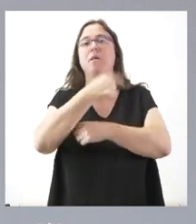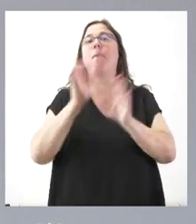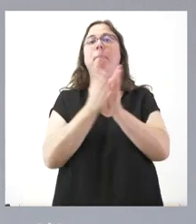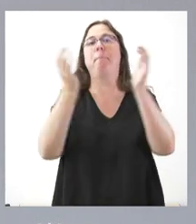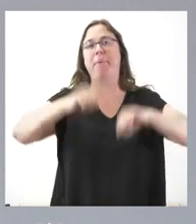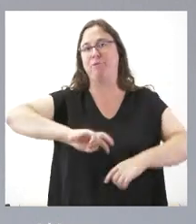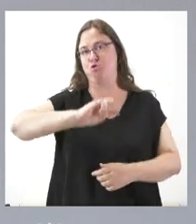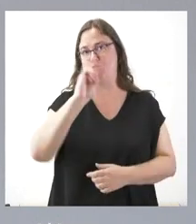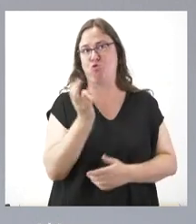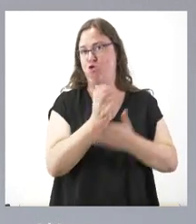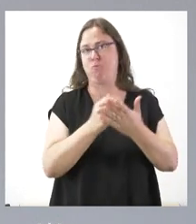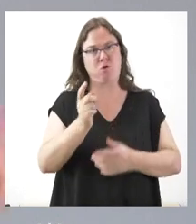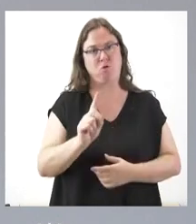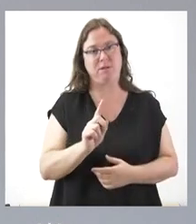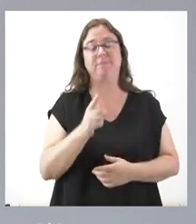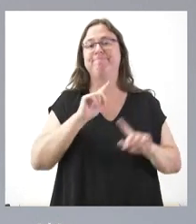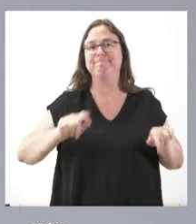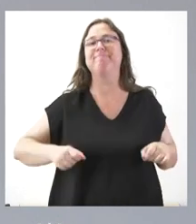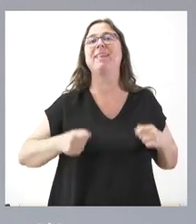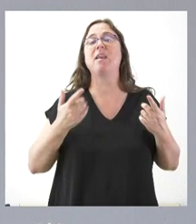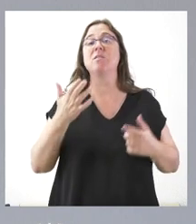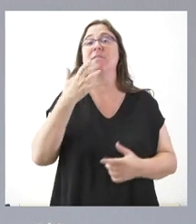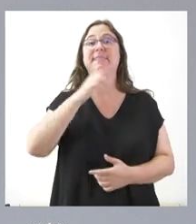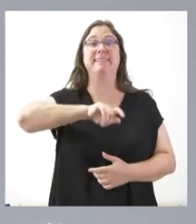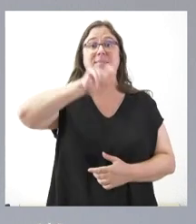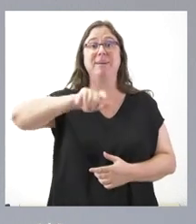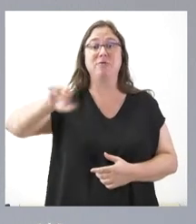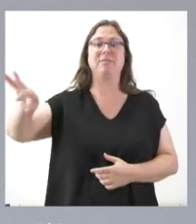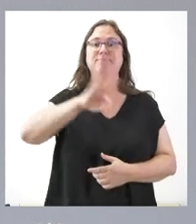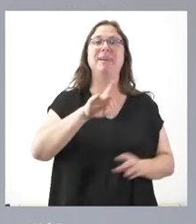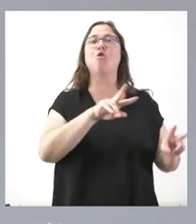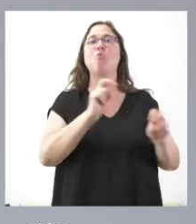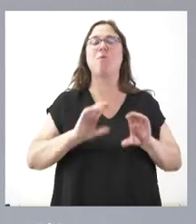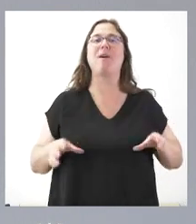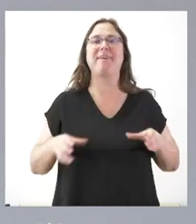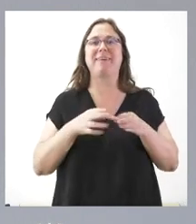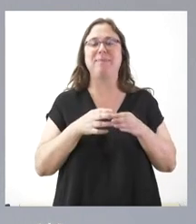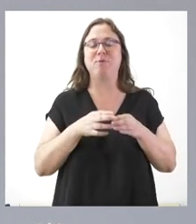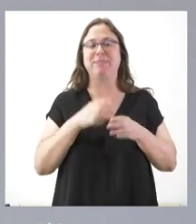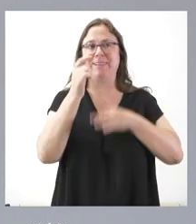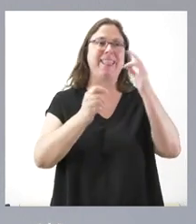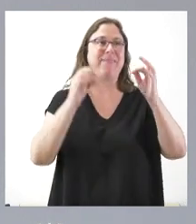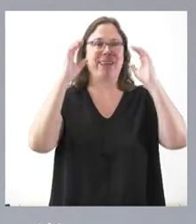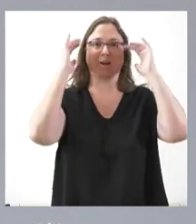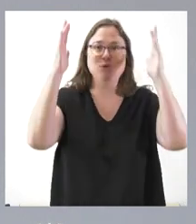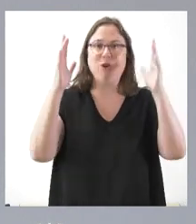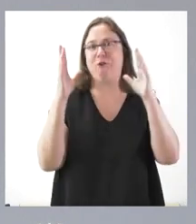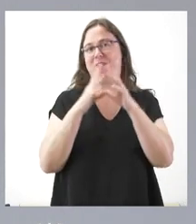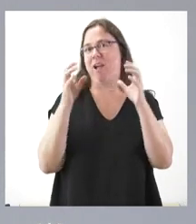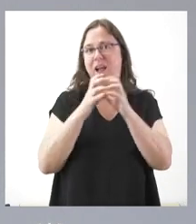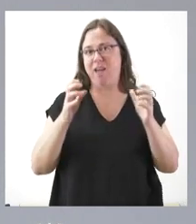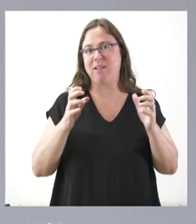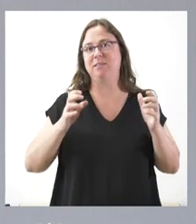en otras comunidades autónomas. Naturalmente, cuando hay gente que se incorpora nuevo a unos equipos, siempre aportan ilusión y ganas